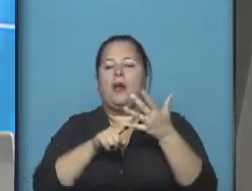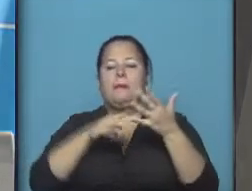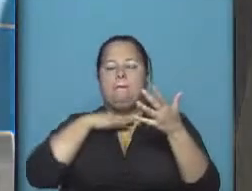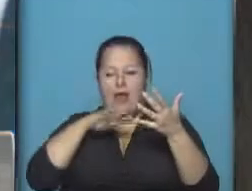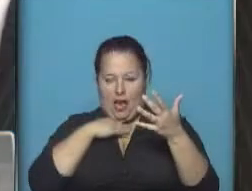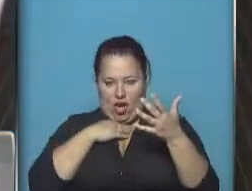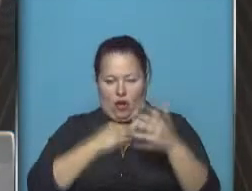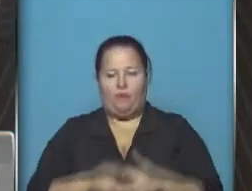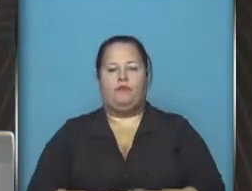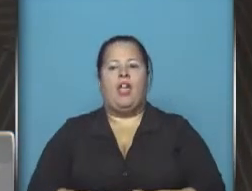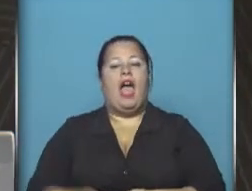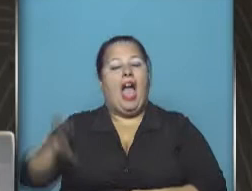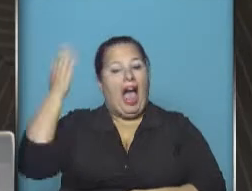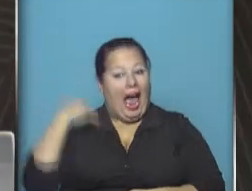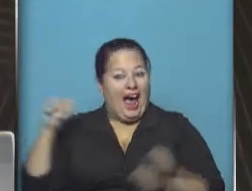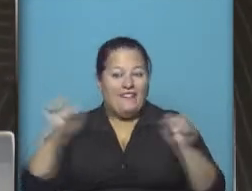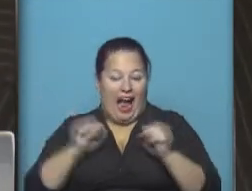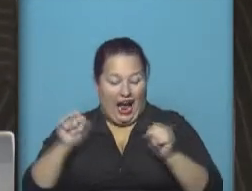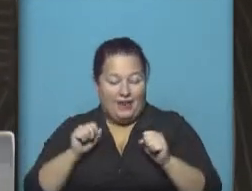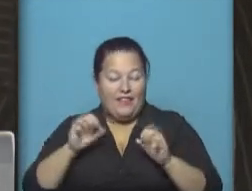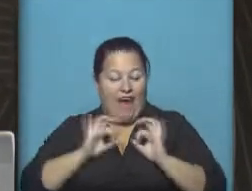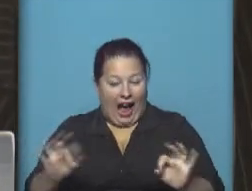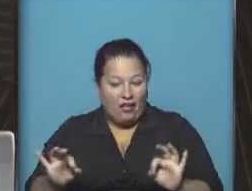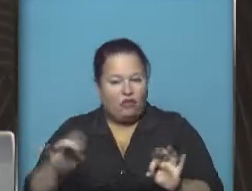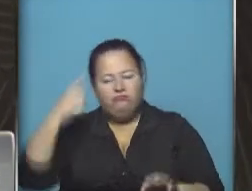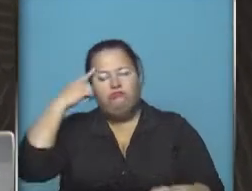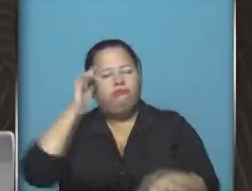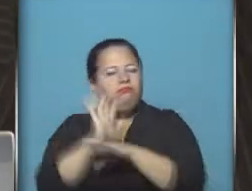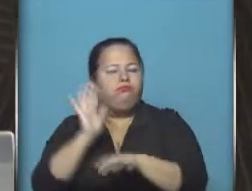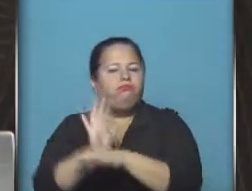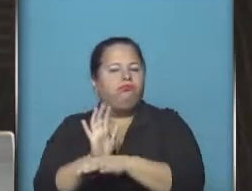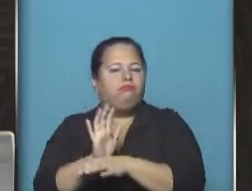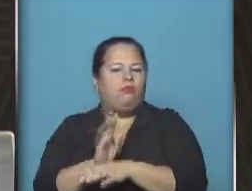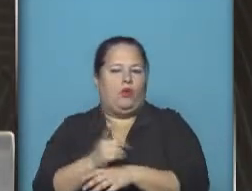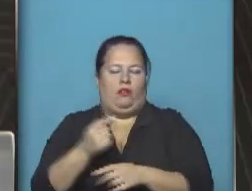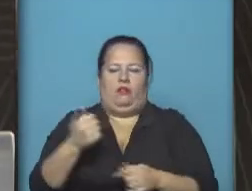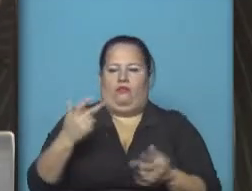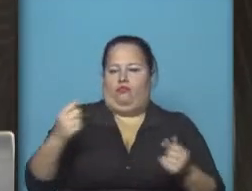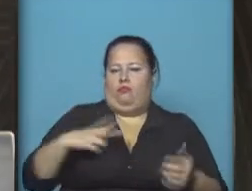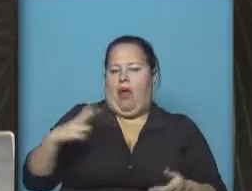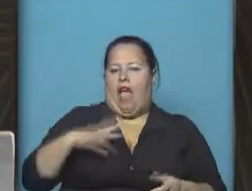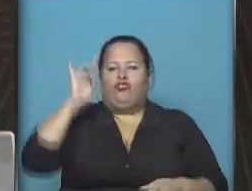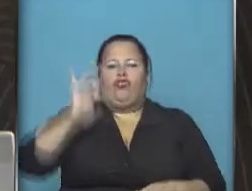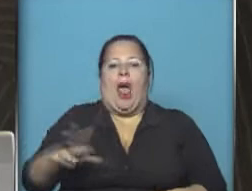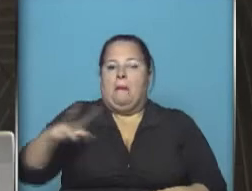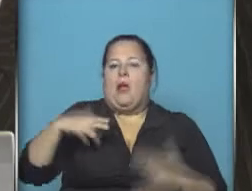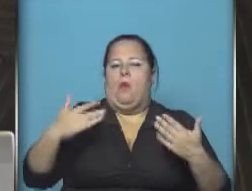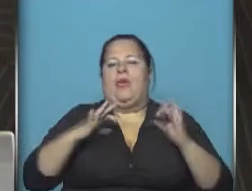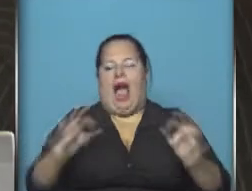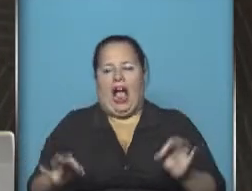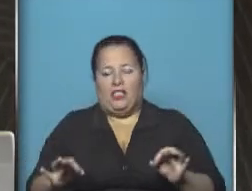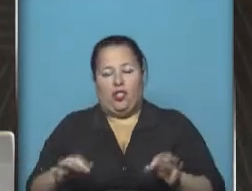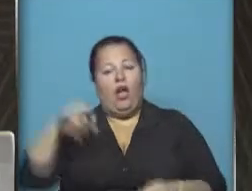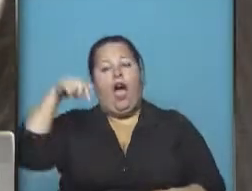México. Antes las vacaciones eran pensadas como algo oneroso, ostentoso, que solo accedía a cierta gente